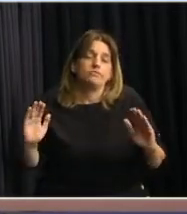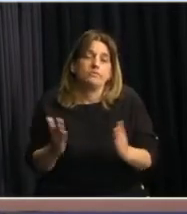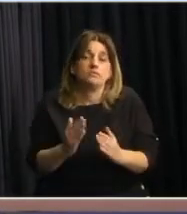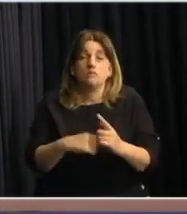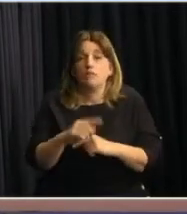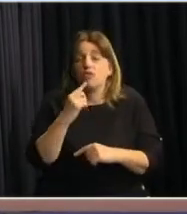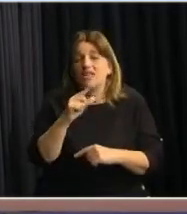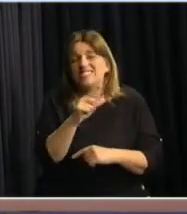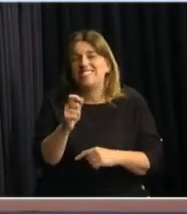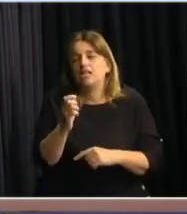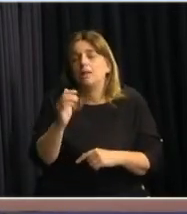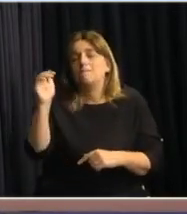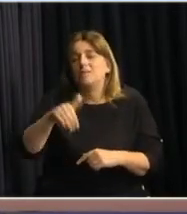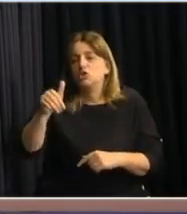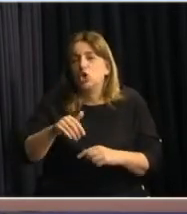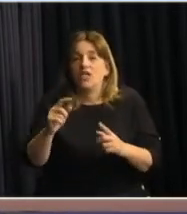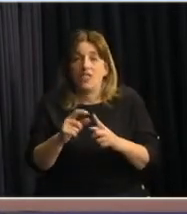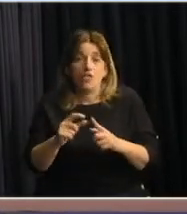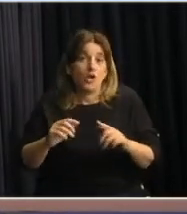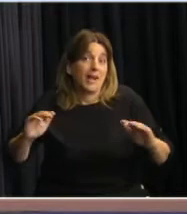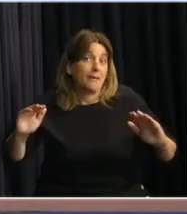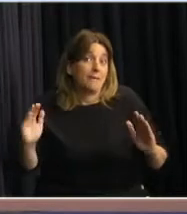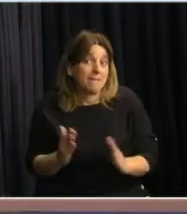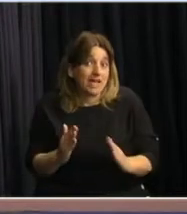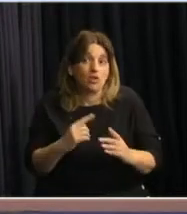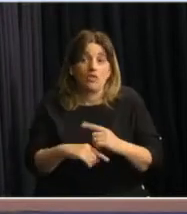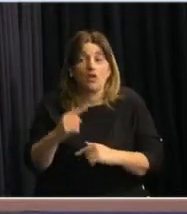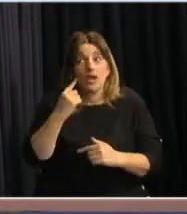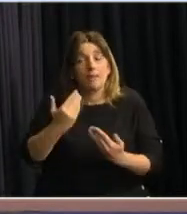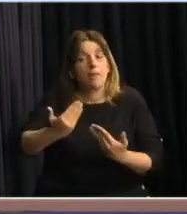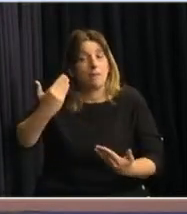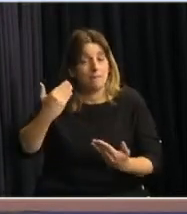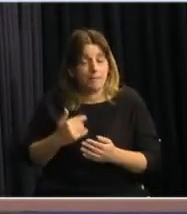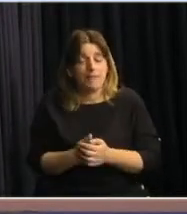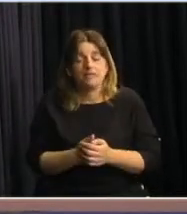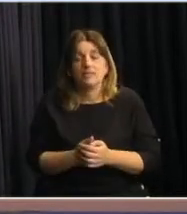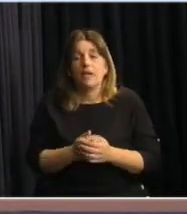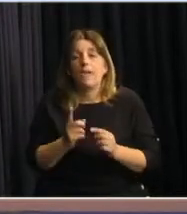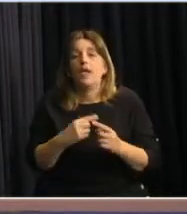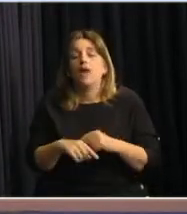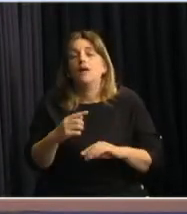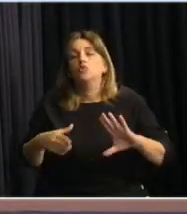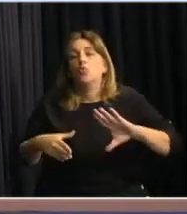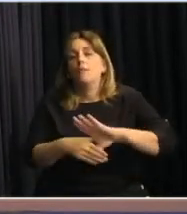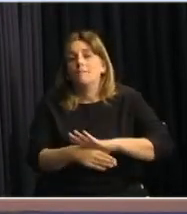millones de dólares menores a los que habíamos estimado. Reitero, el caso de Mides,